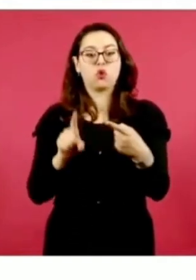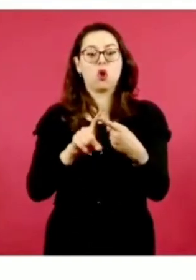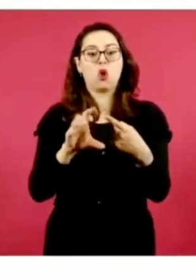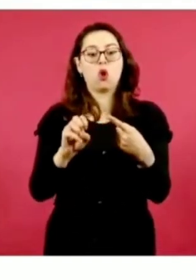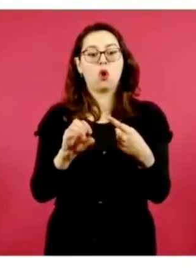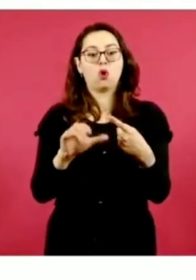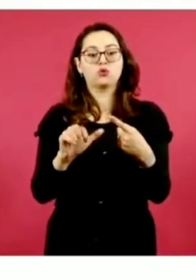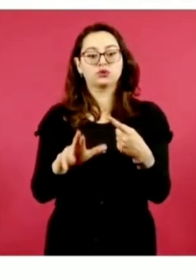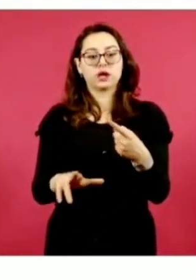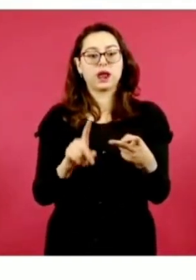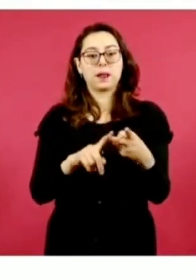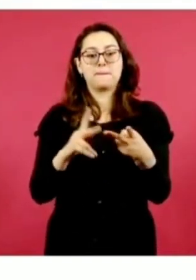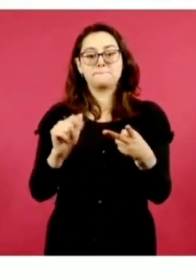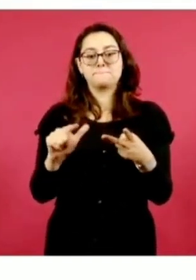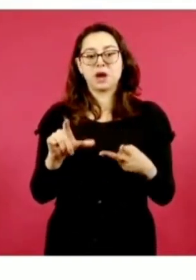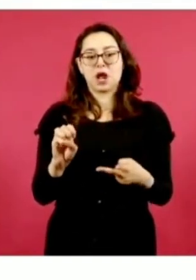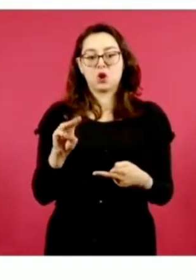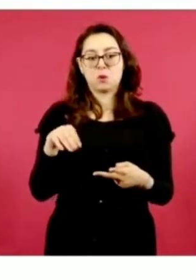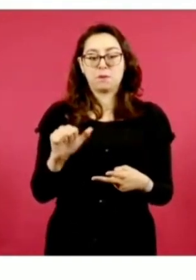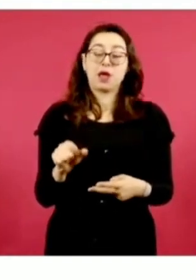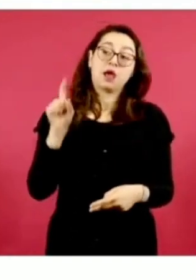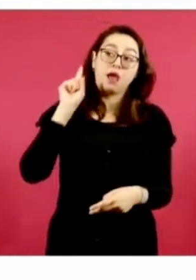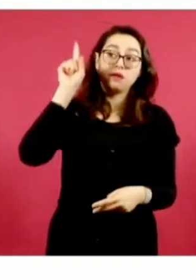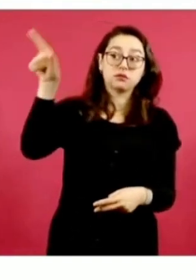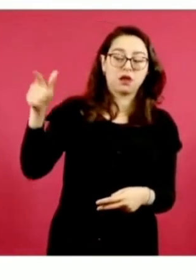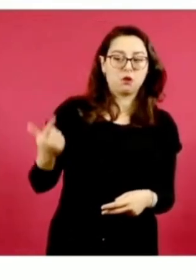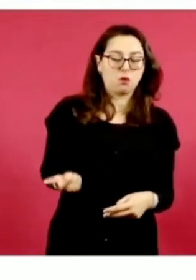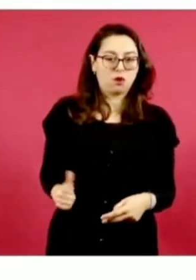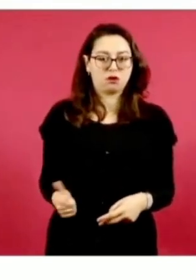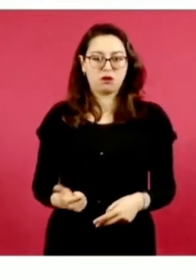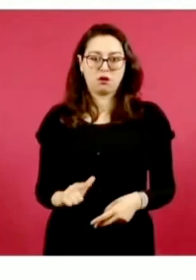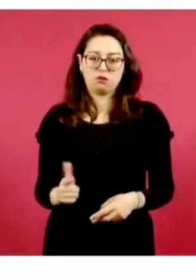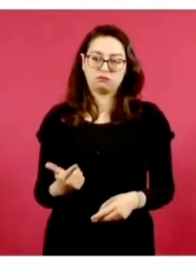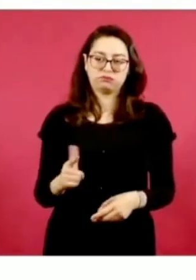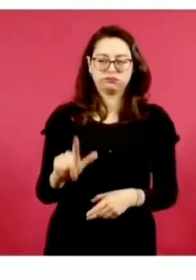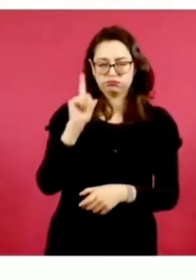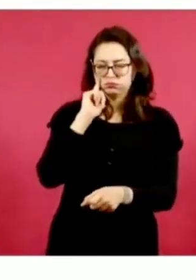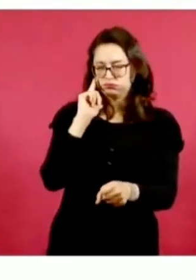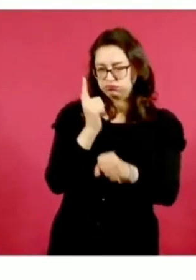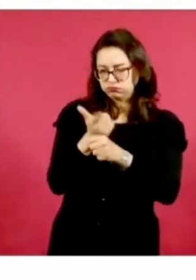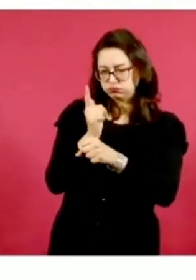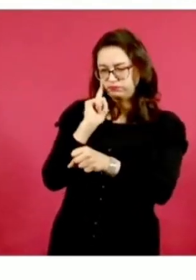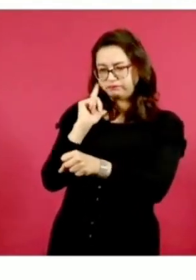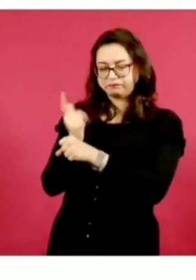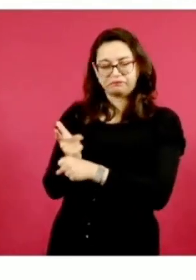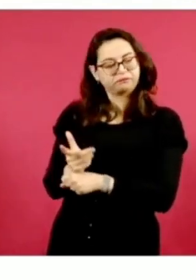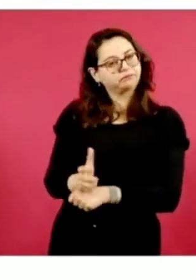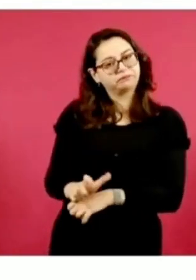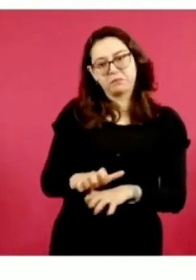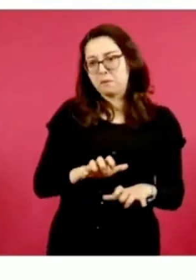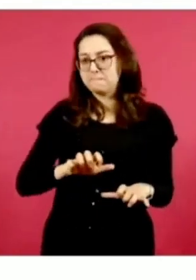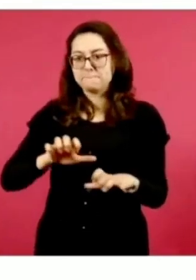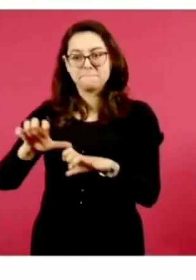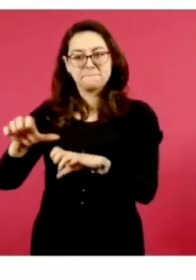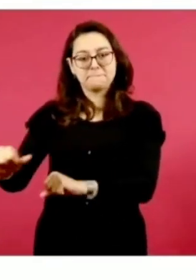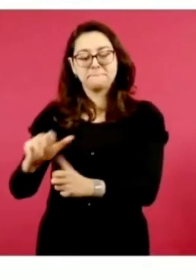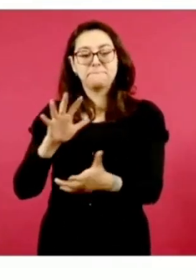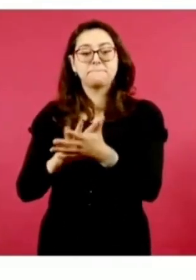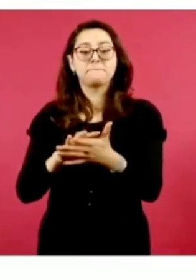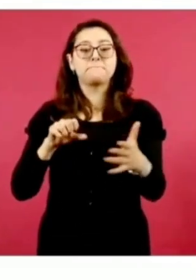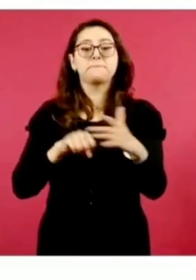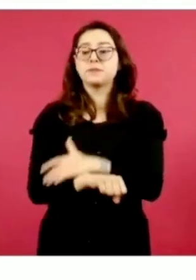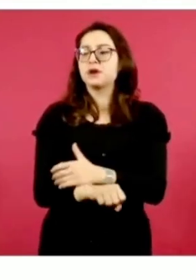apoyo del Ejército Mexicano y la Secretaría de Seguridad Estatal, tras cumplimentar una orden de aprehensión en su contra por el